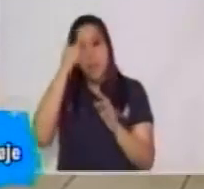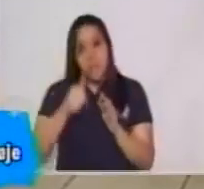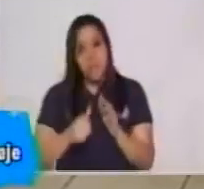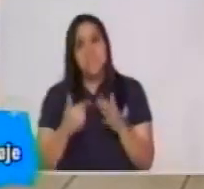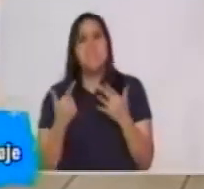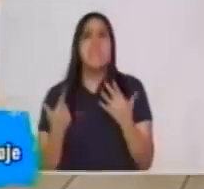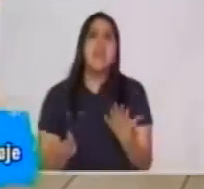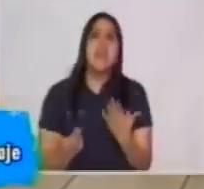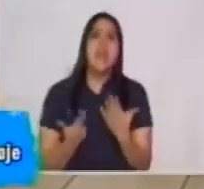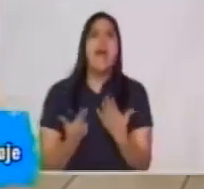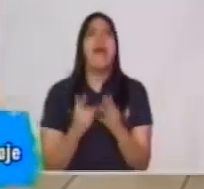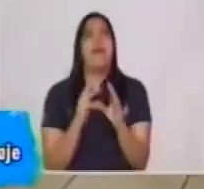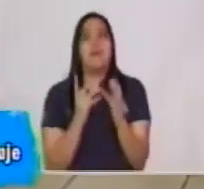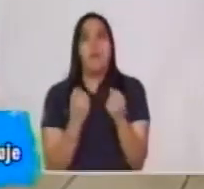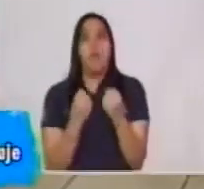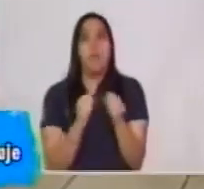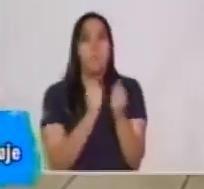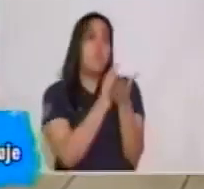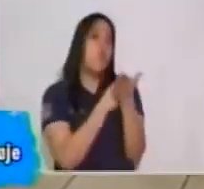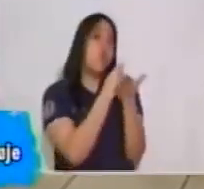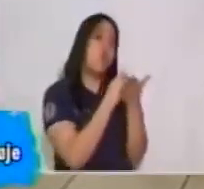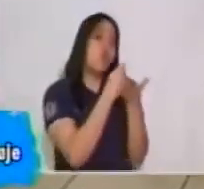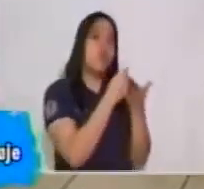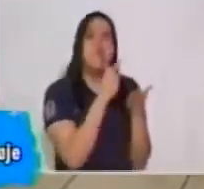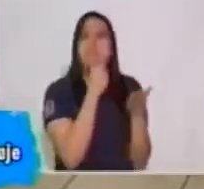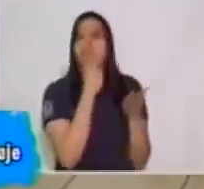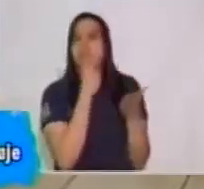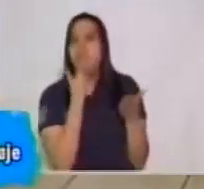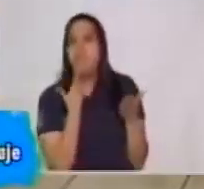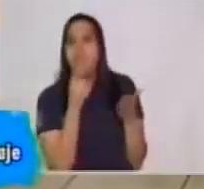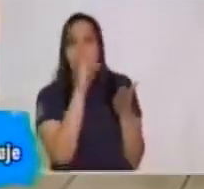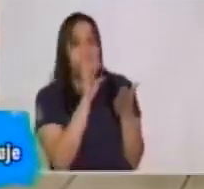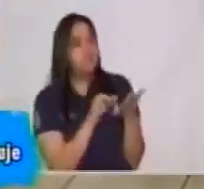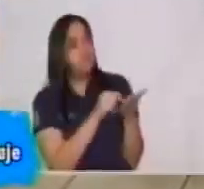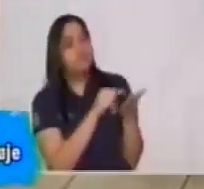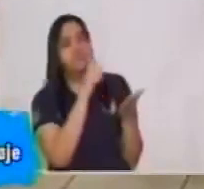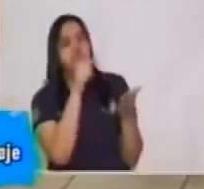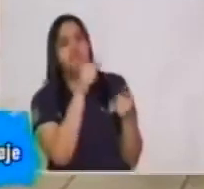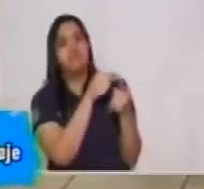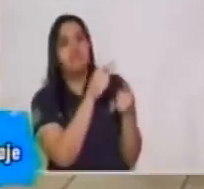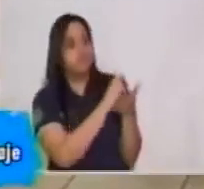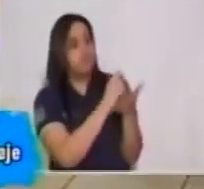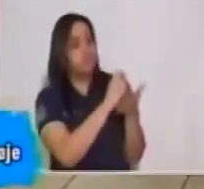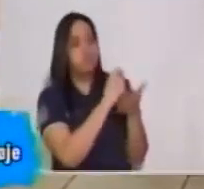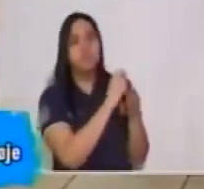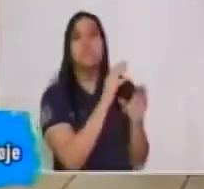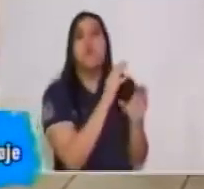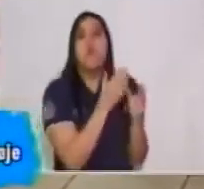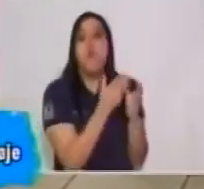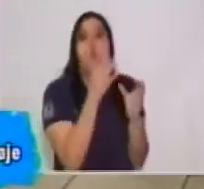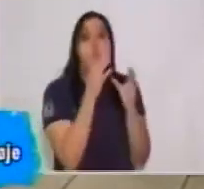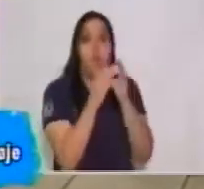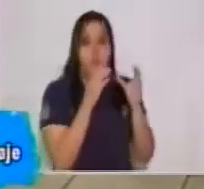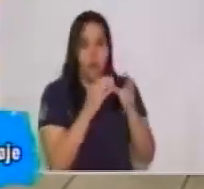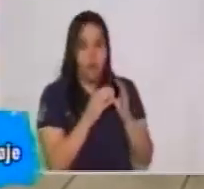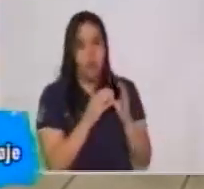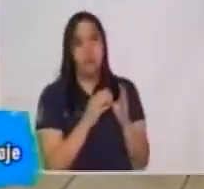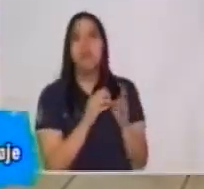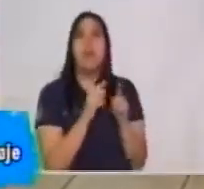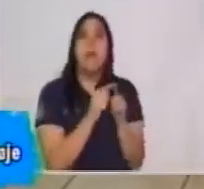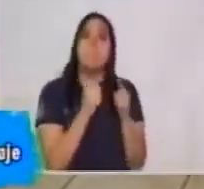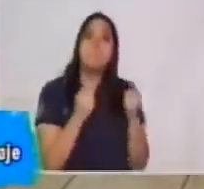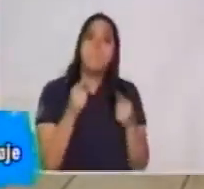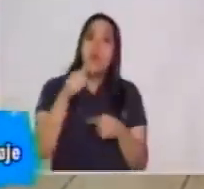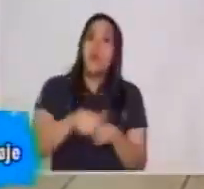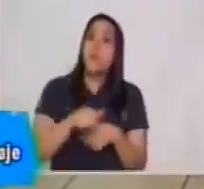enfocados a redactar, a saber a quién redactarles y qué objetivos buscas al momento de comunicarte. Pero vamos a hacer un